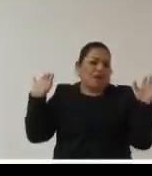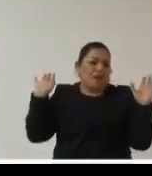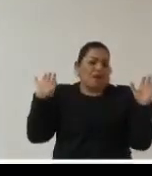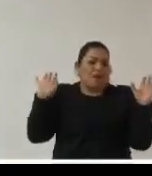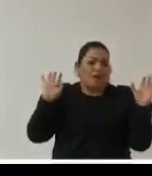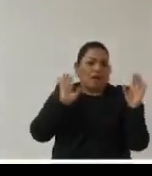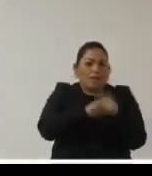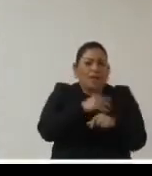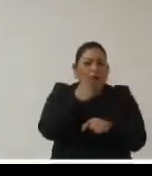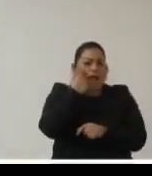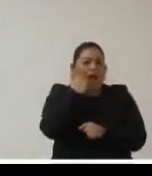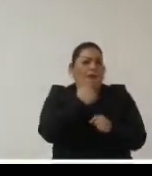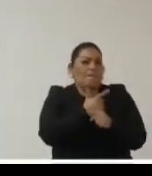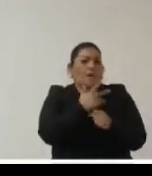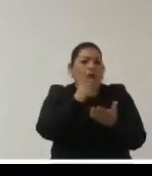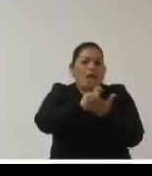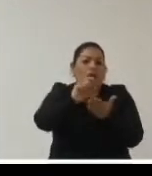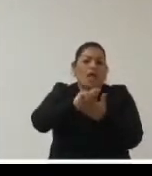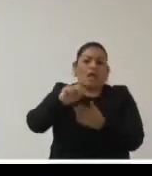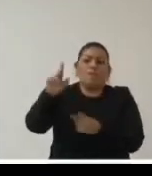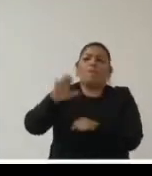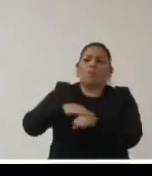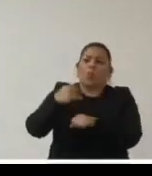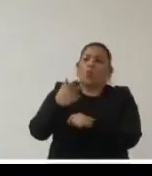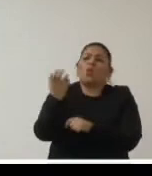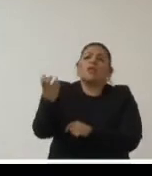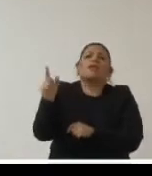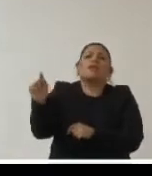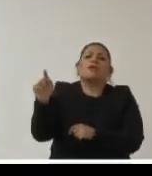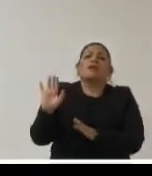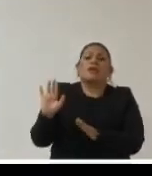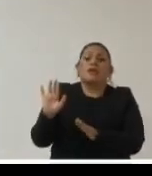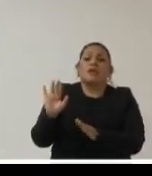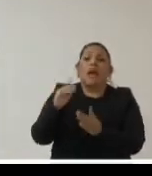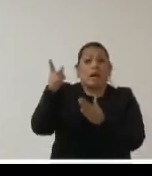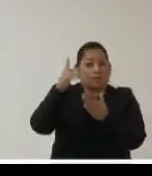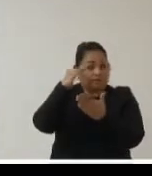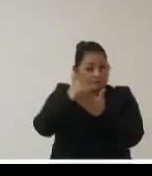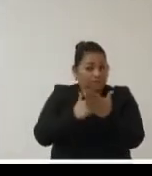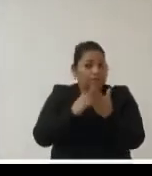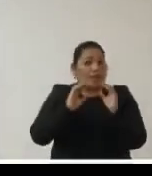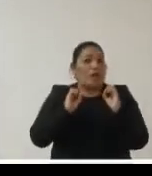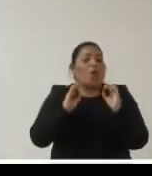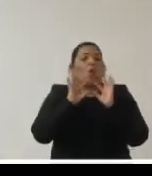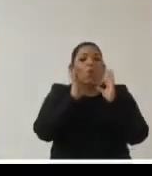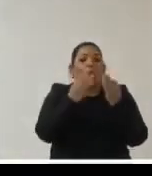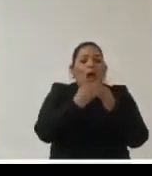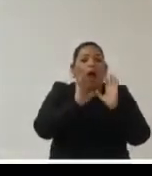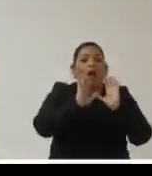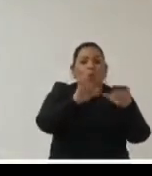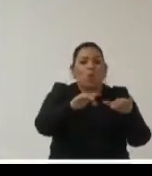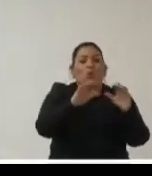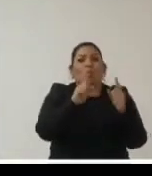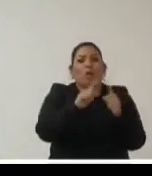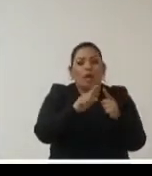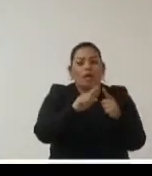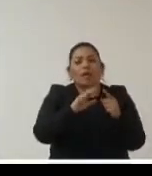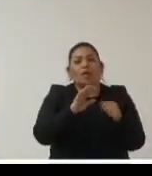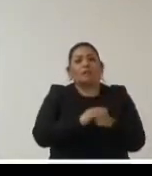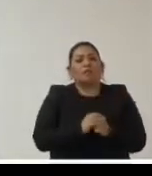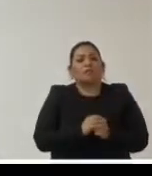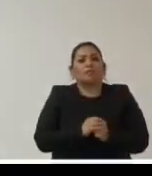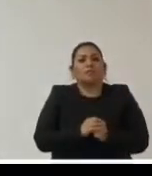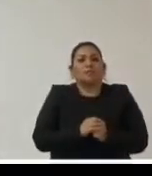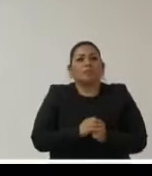por qué se asignó la compra a un X proveedor y la forma de contratación cómo se va además de